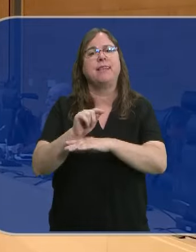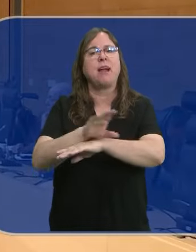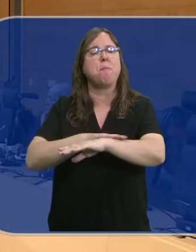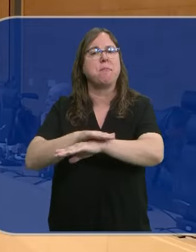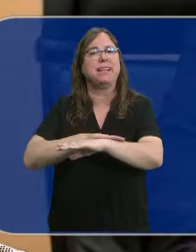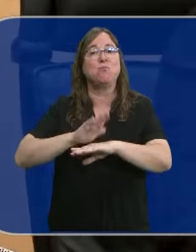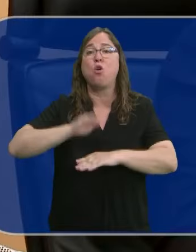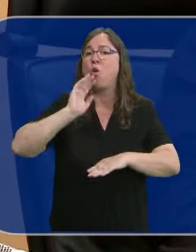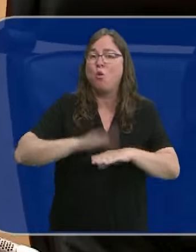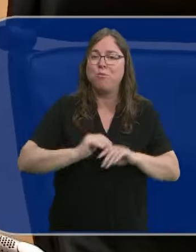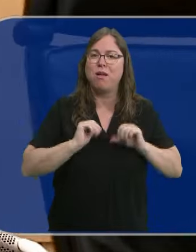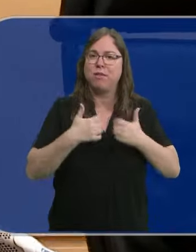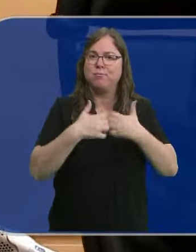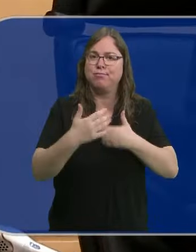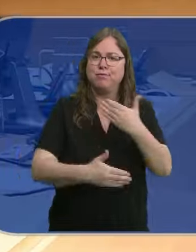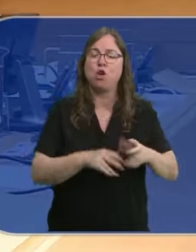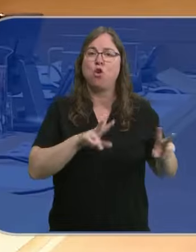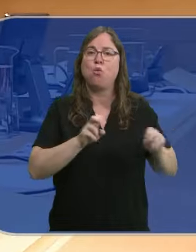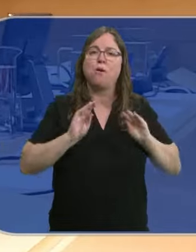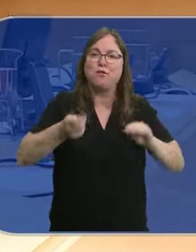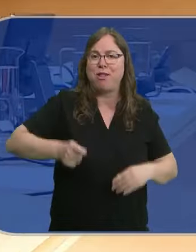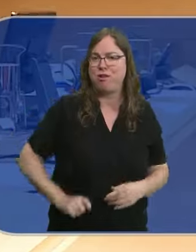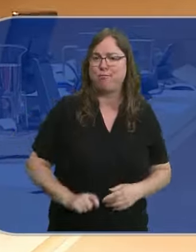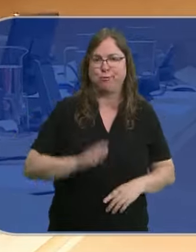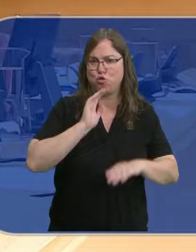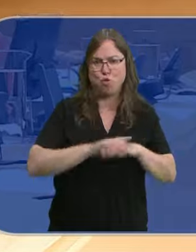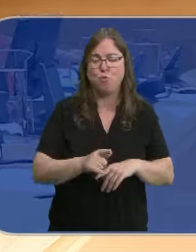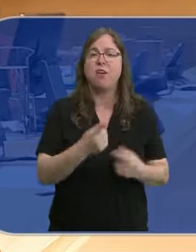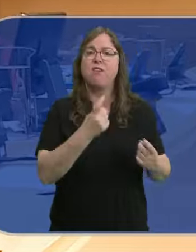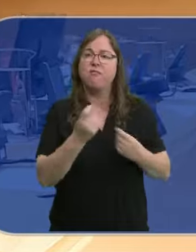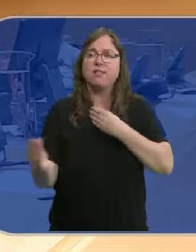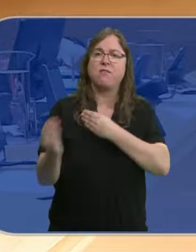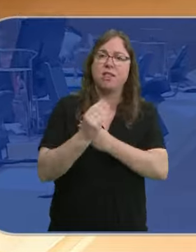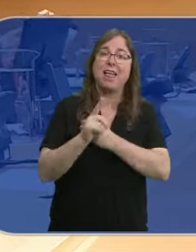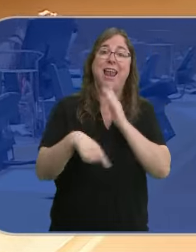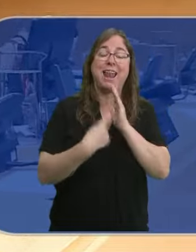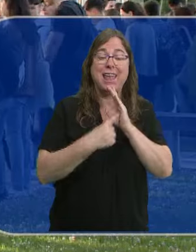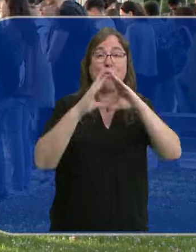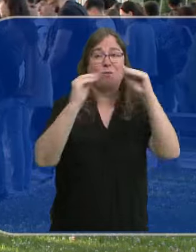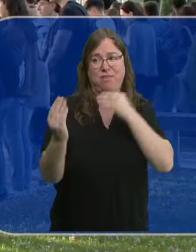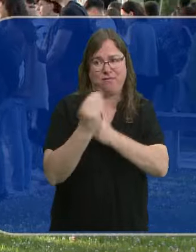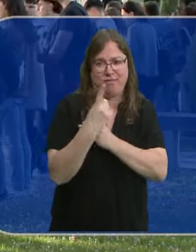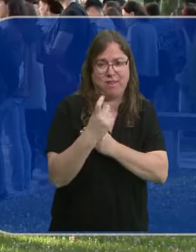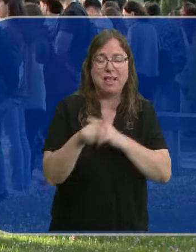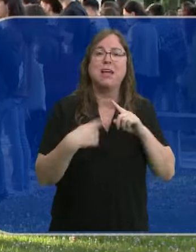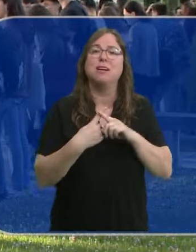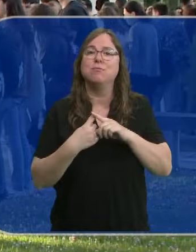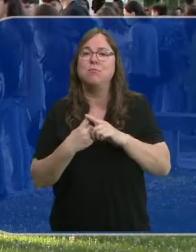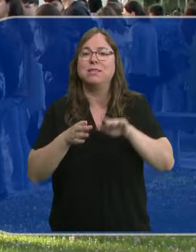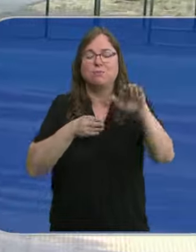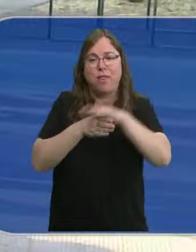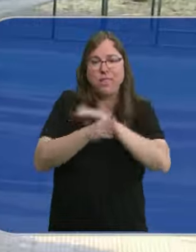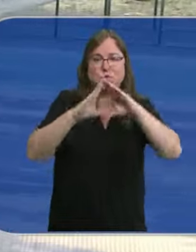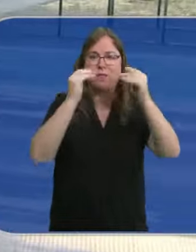incumplir el calendario para la puesta en marcha de la nueva formación profesional, por la falta de financiación de la Ley de Universidades y por la EVA única.